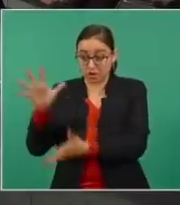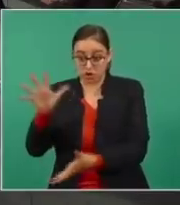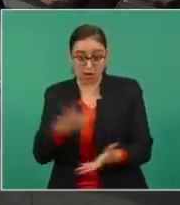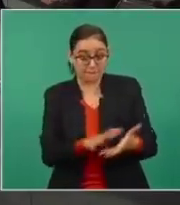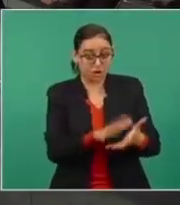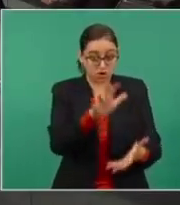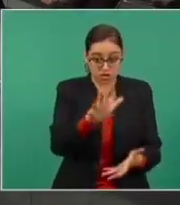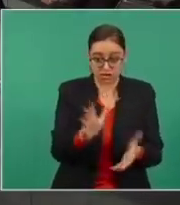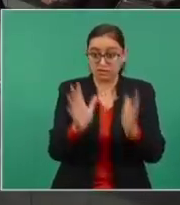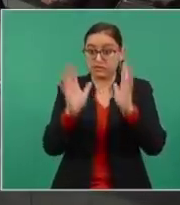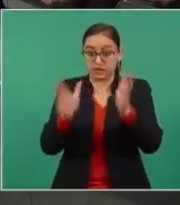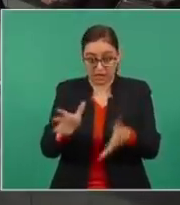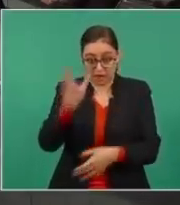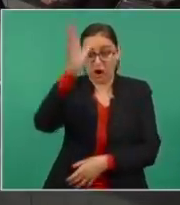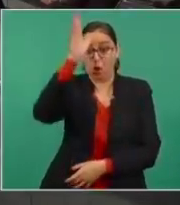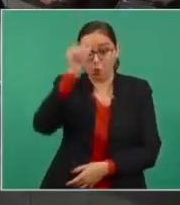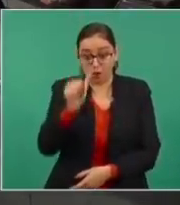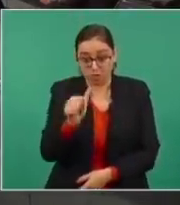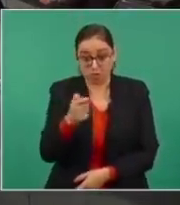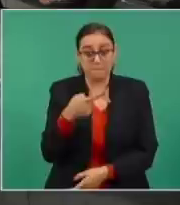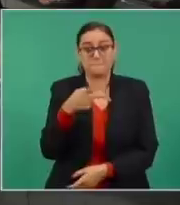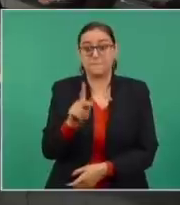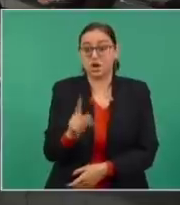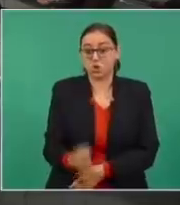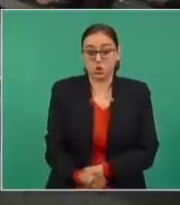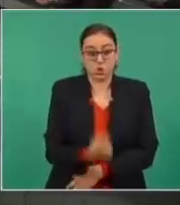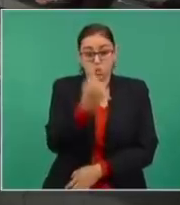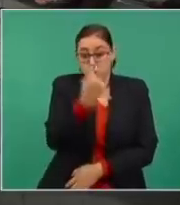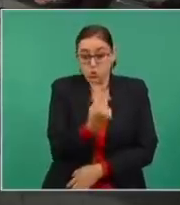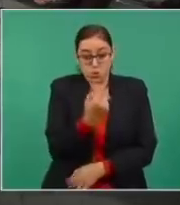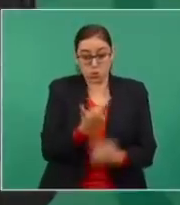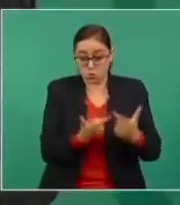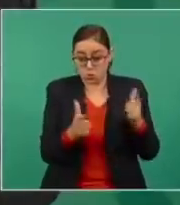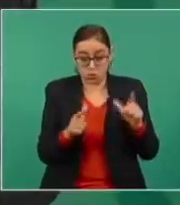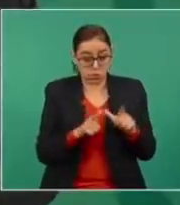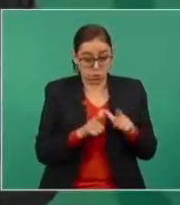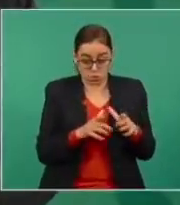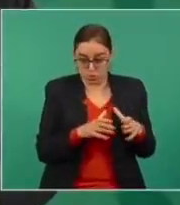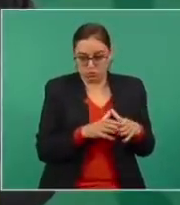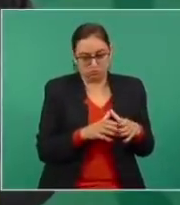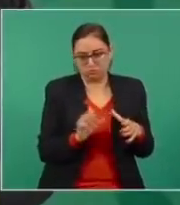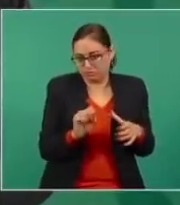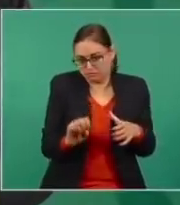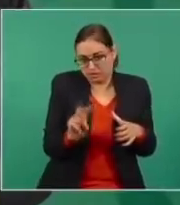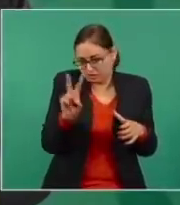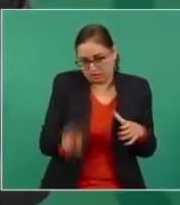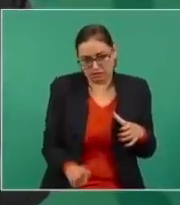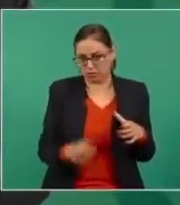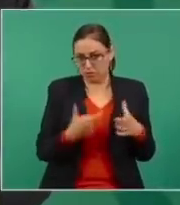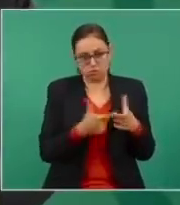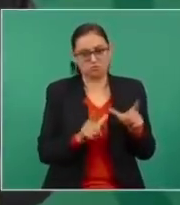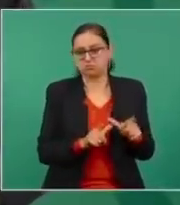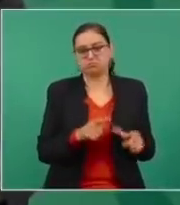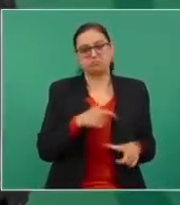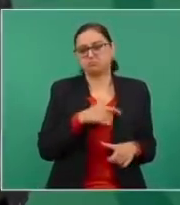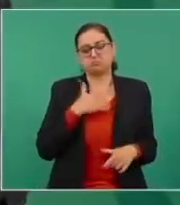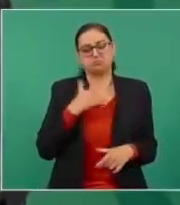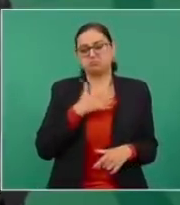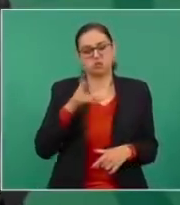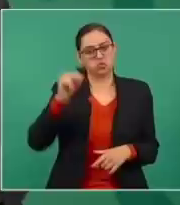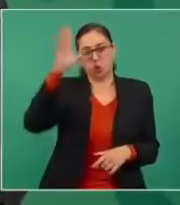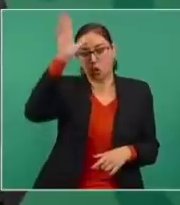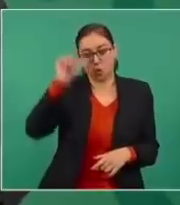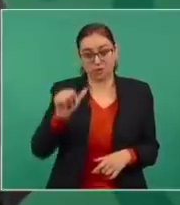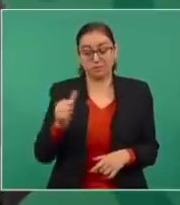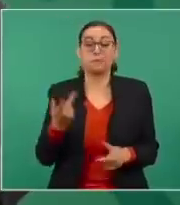pero hay un grupo, esto es indudable por lo que estás diciendo, que no está de acuerdo, entonces no está